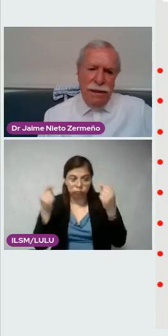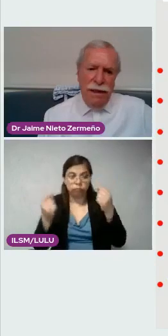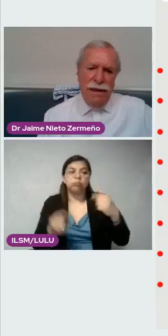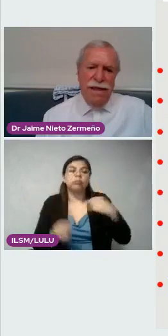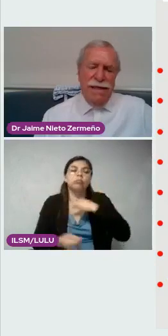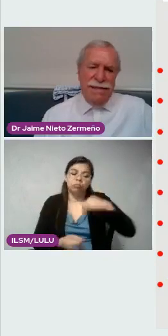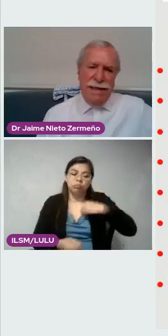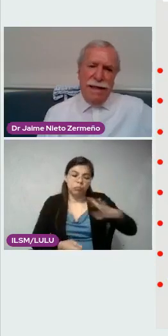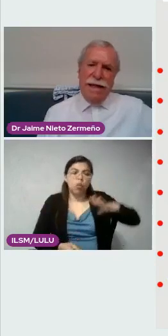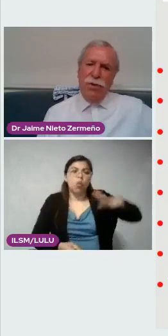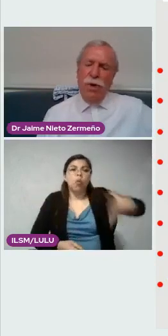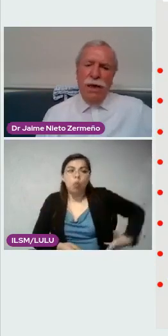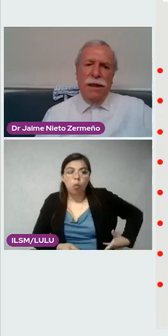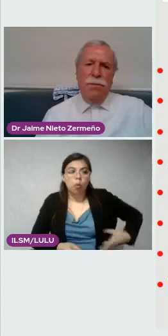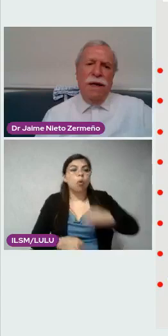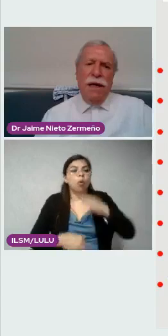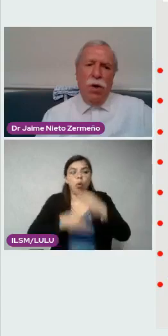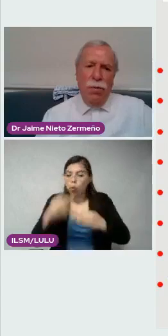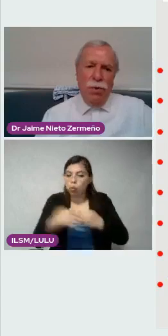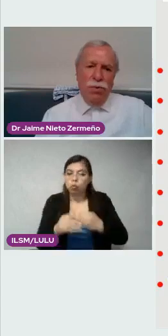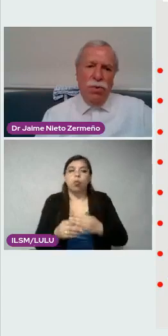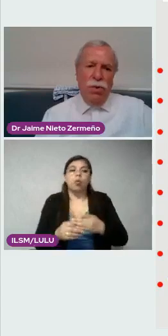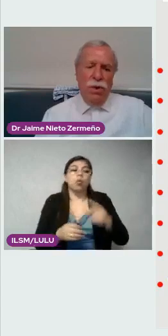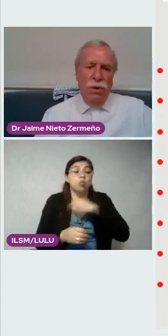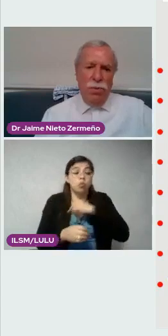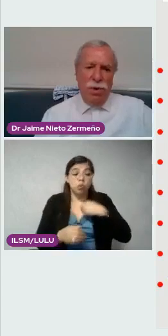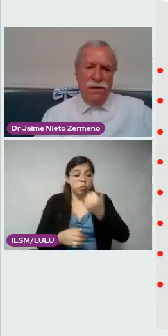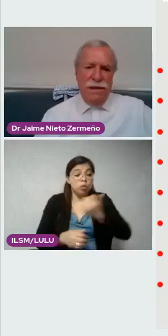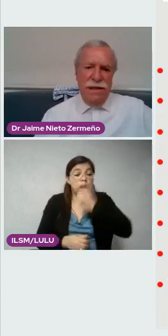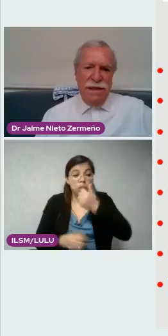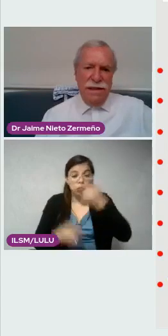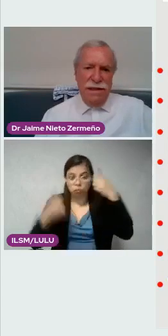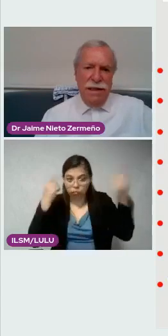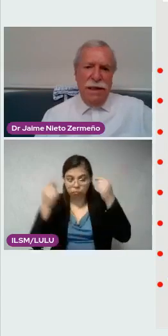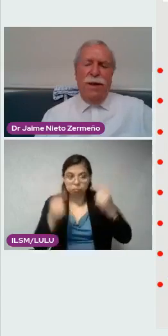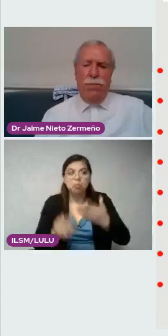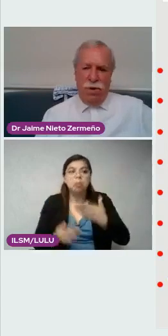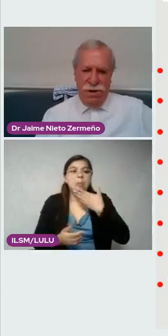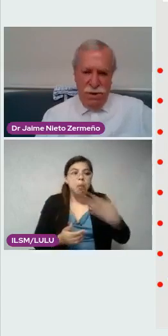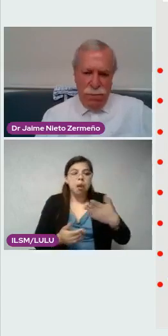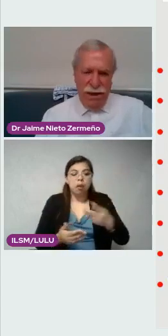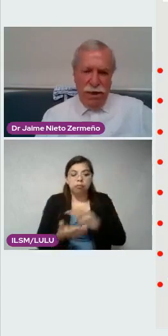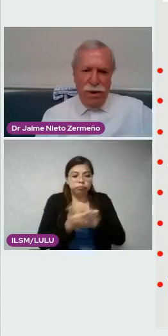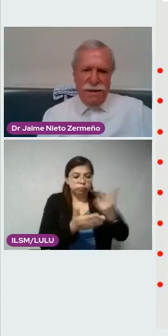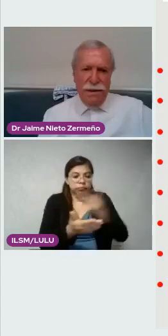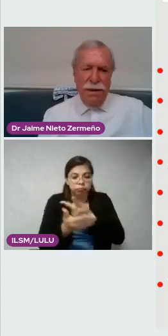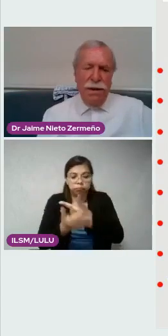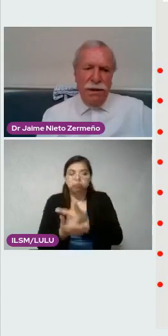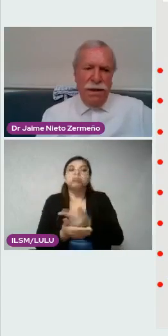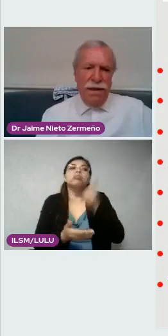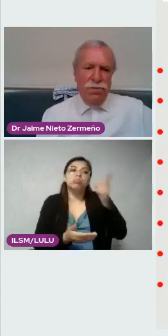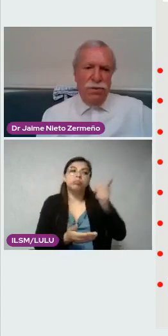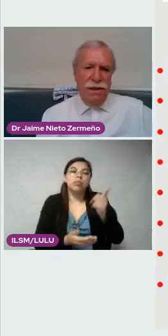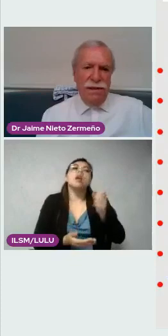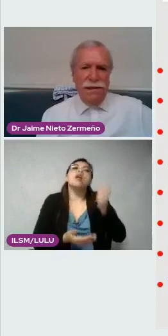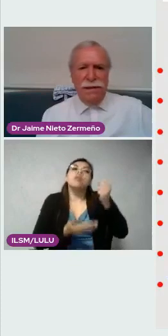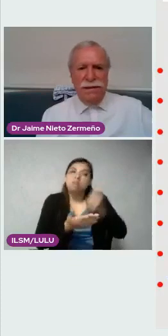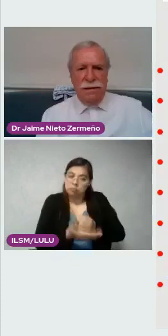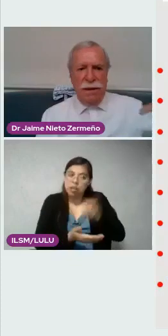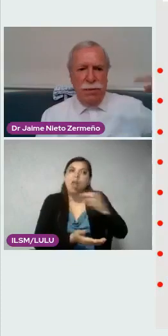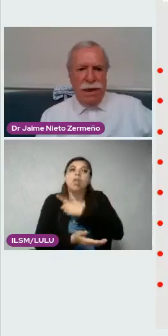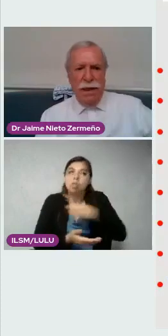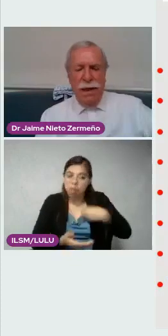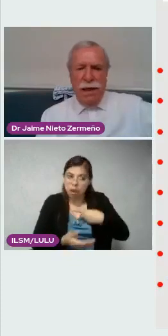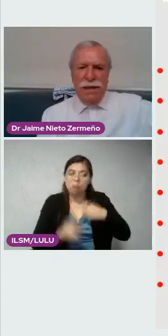de pediatría se gradúan de manera oportuna porque se les exige y por disciplina lo hacen, tener su tesis